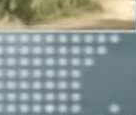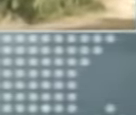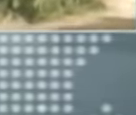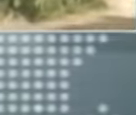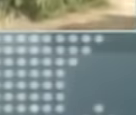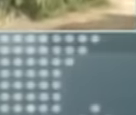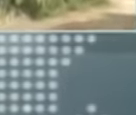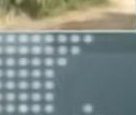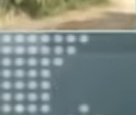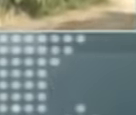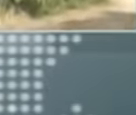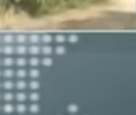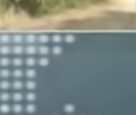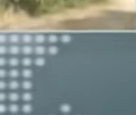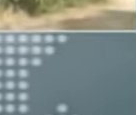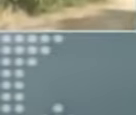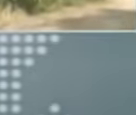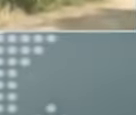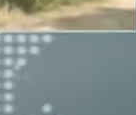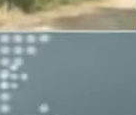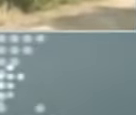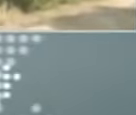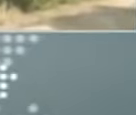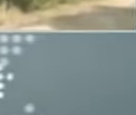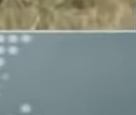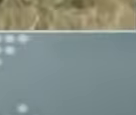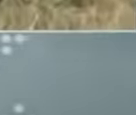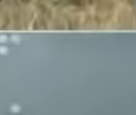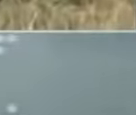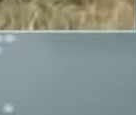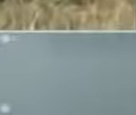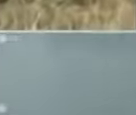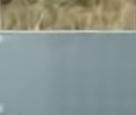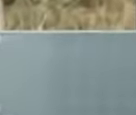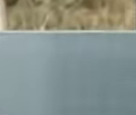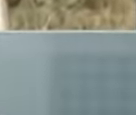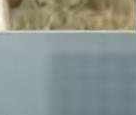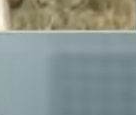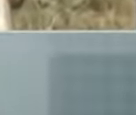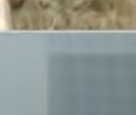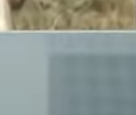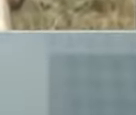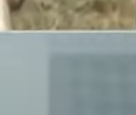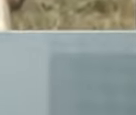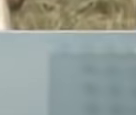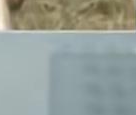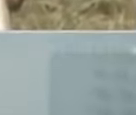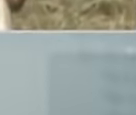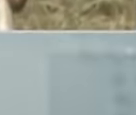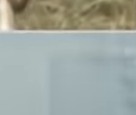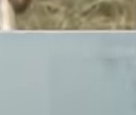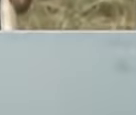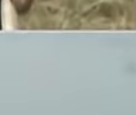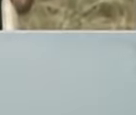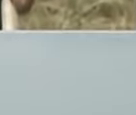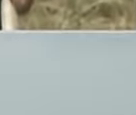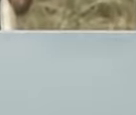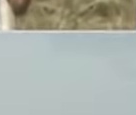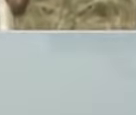años 80 y 90. En el año 92 lo dijo en la cumbre de la tierra en Río de Janeiro. Dijo.